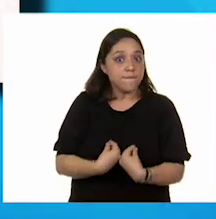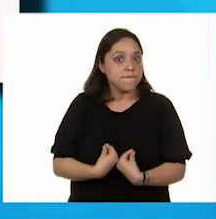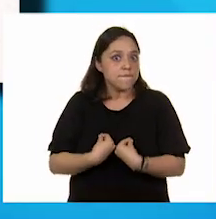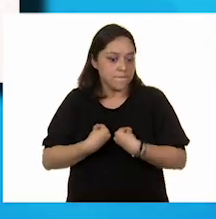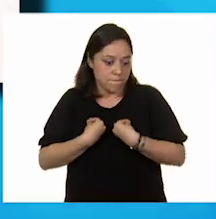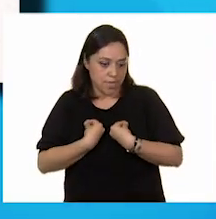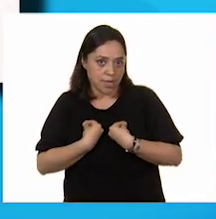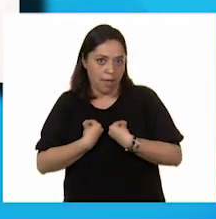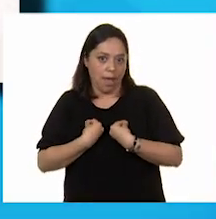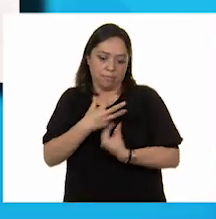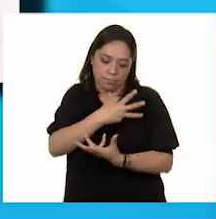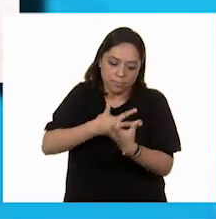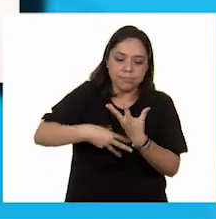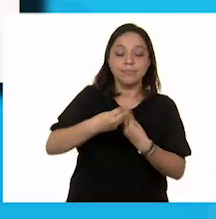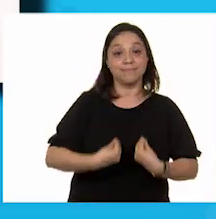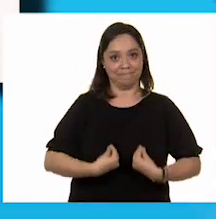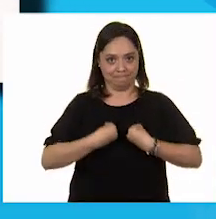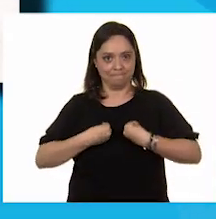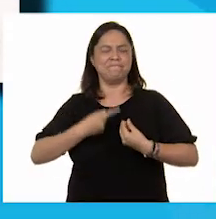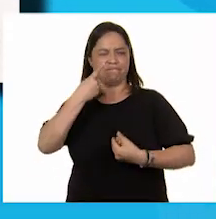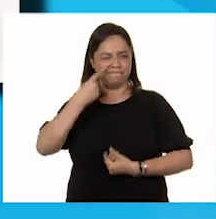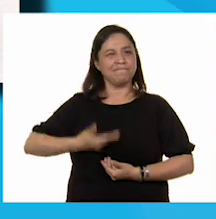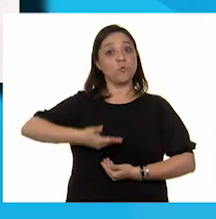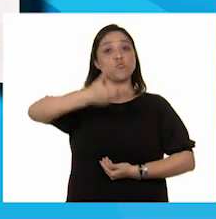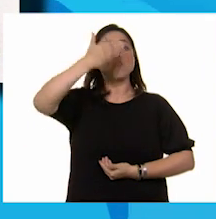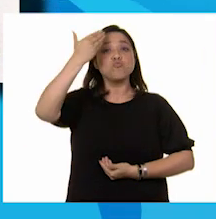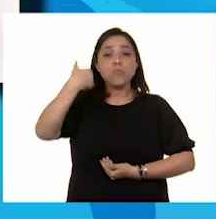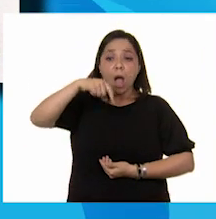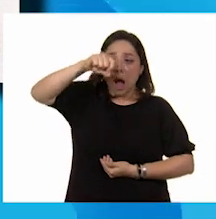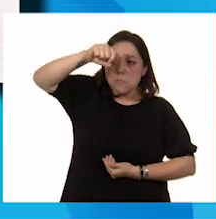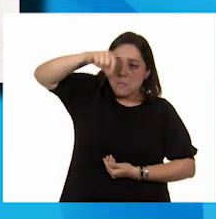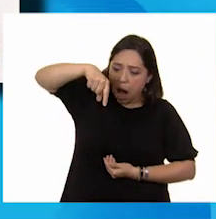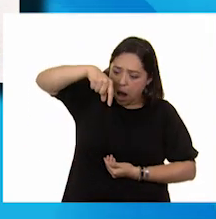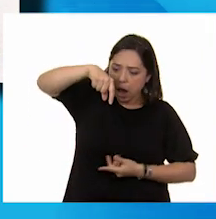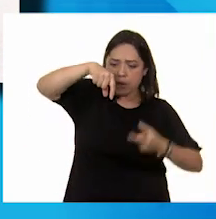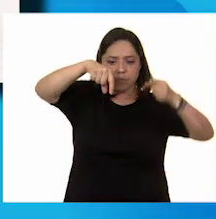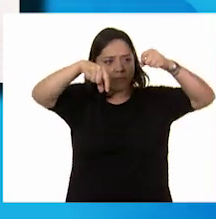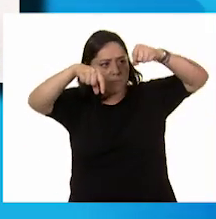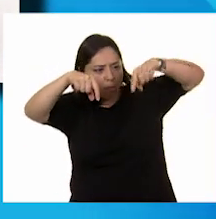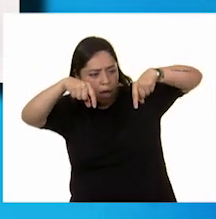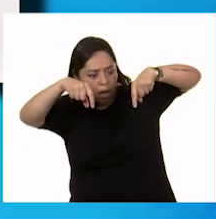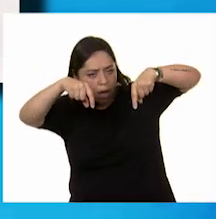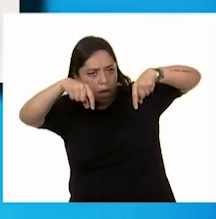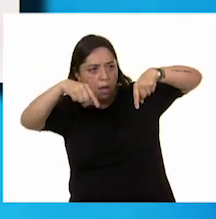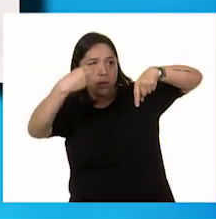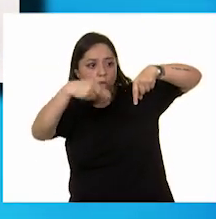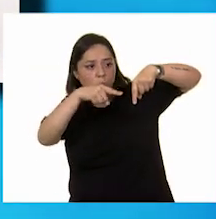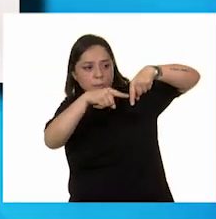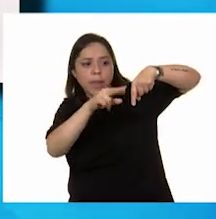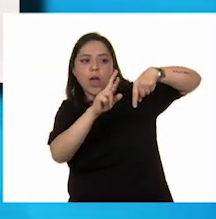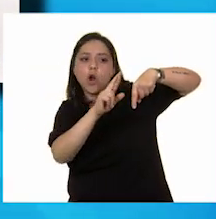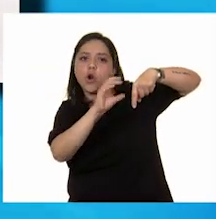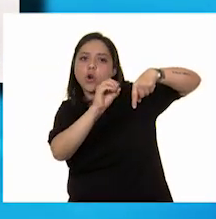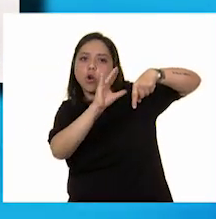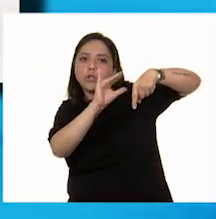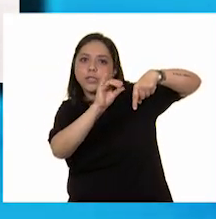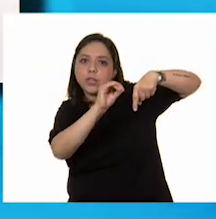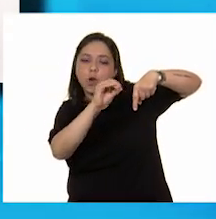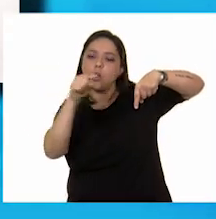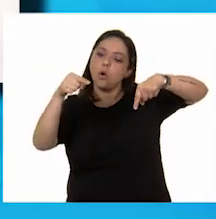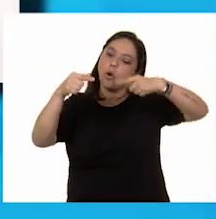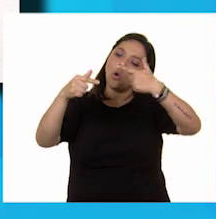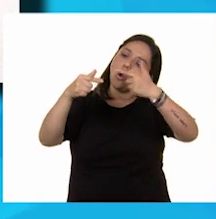agua que da vida. Había una vez dos gotitas de agua que se llamaban Rocío y Gotero.